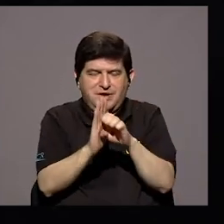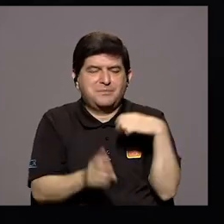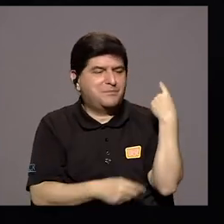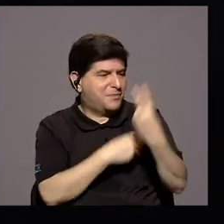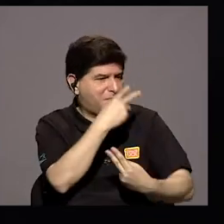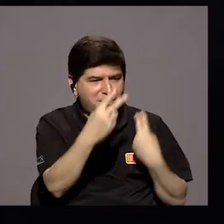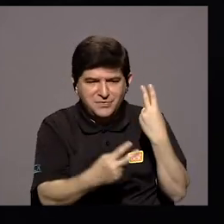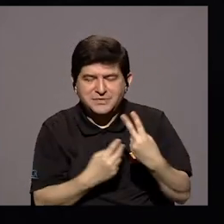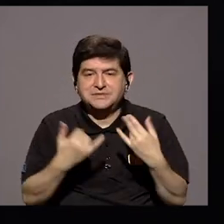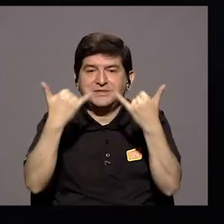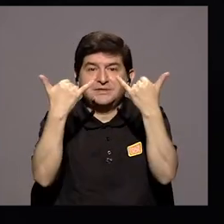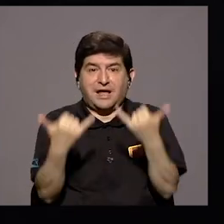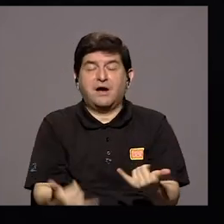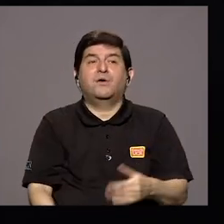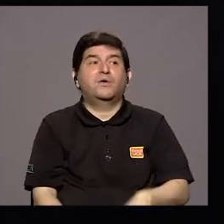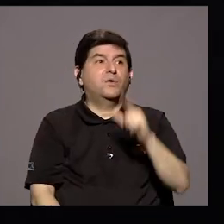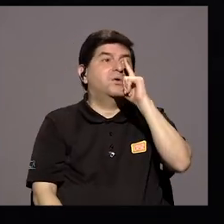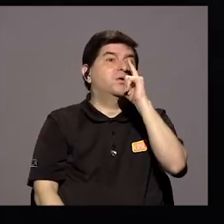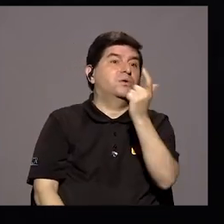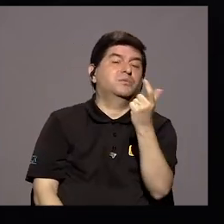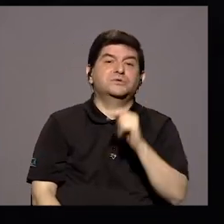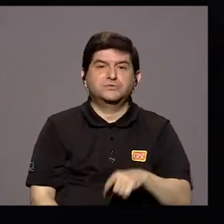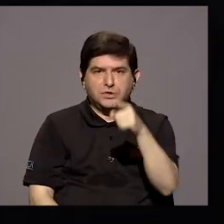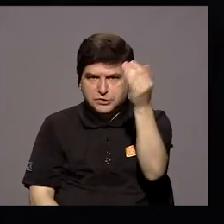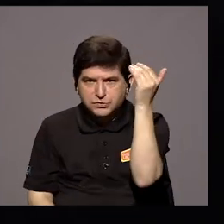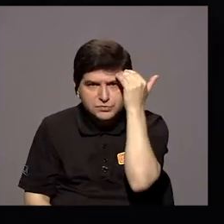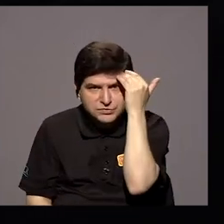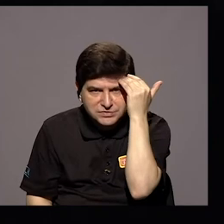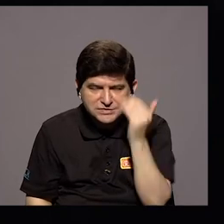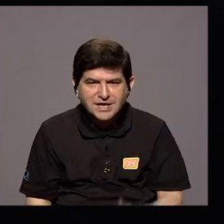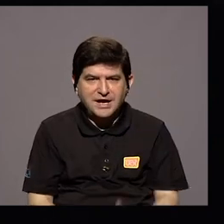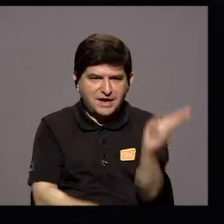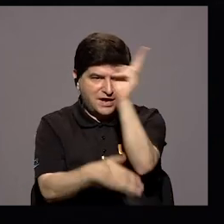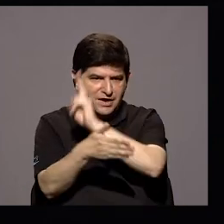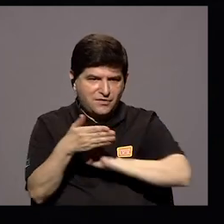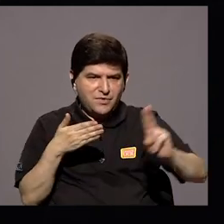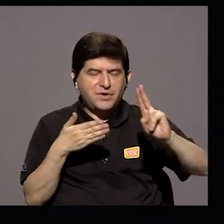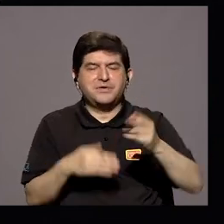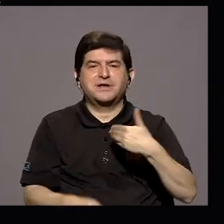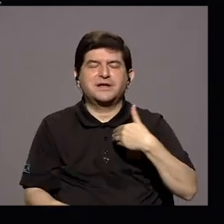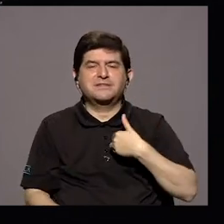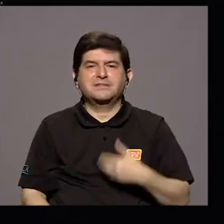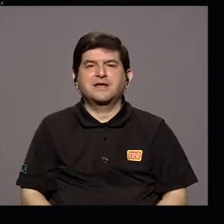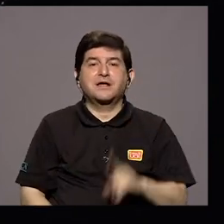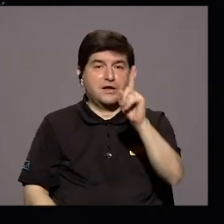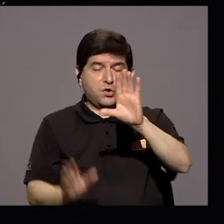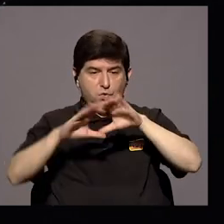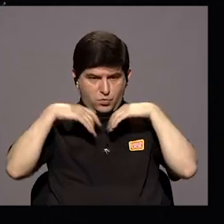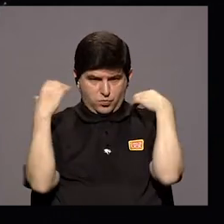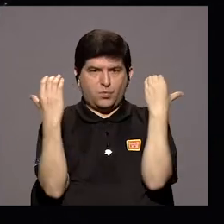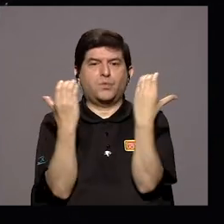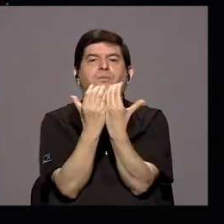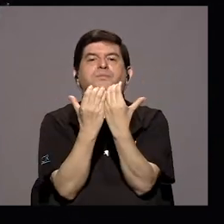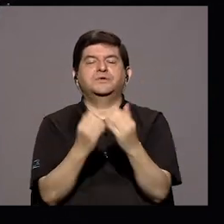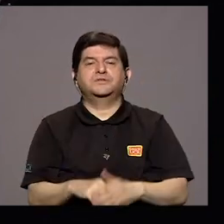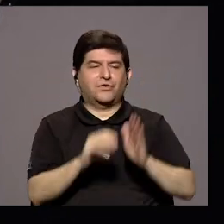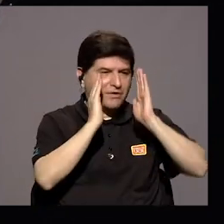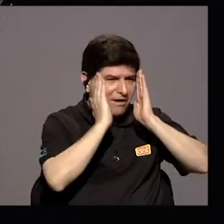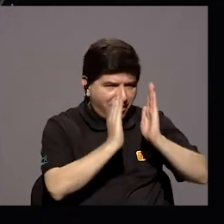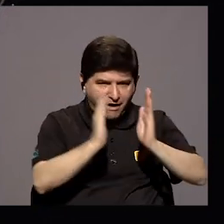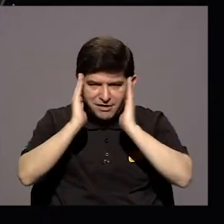Afortunadamente La Universidad Tiene Una Comisión En Ese Sentido De Atención A Los